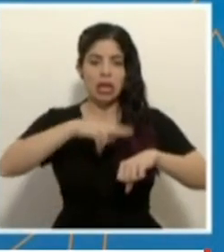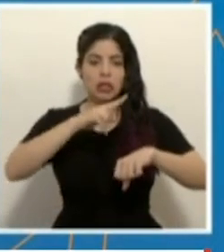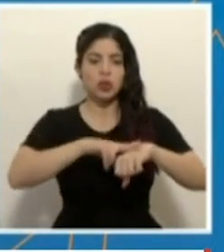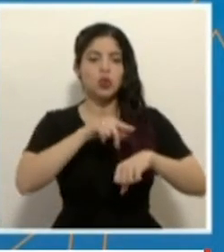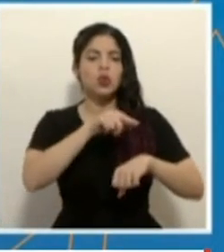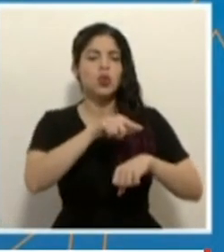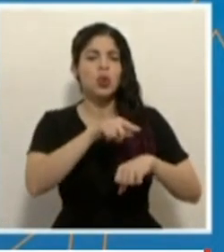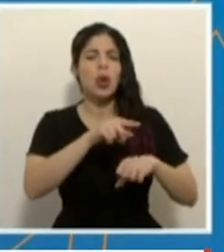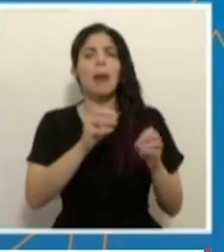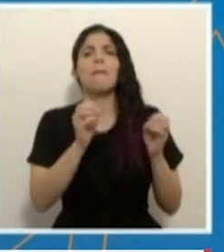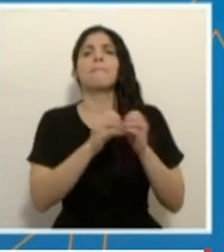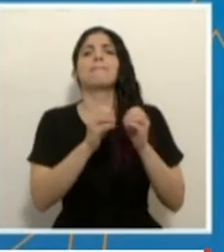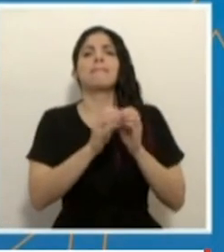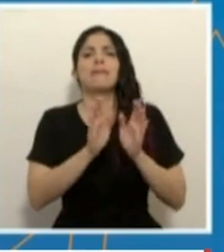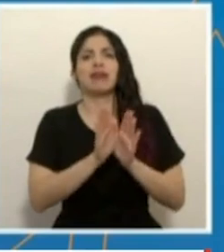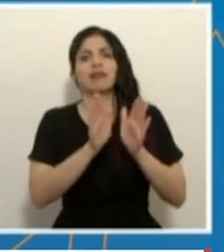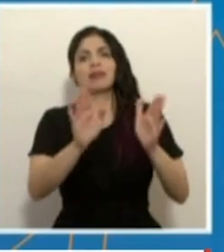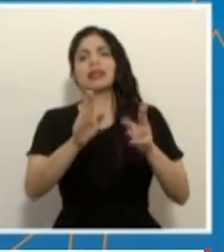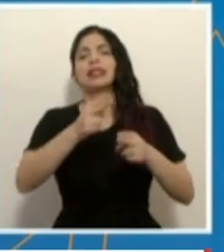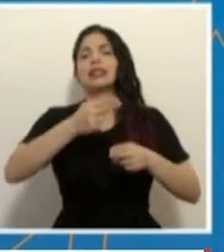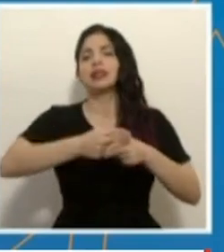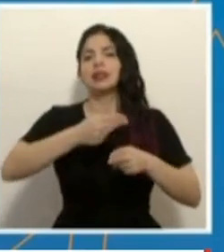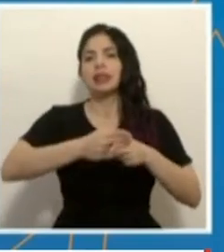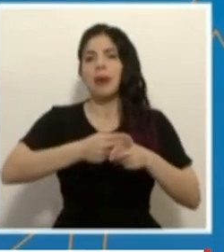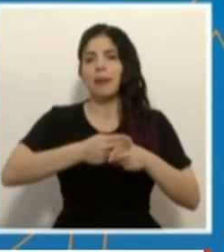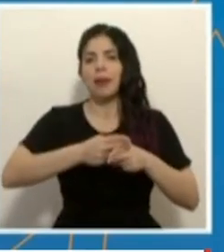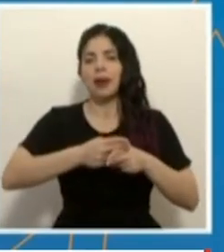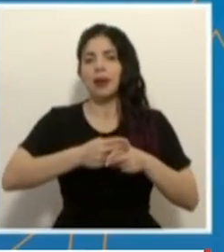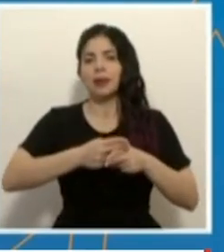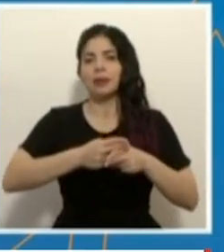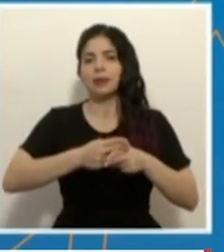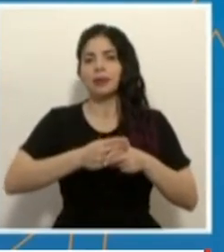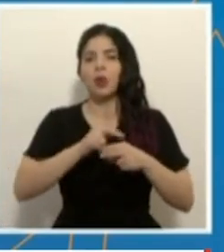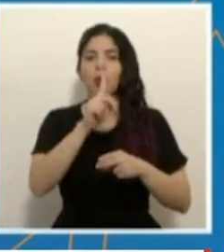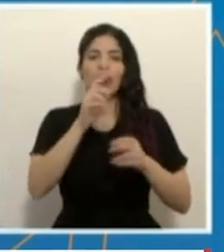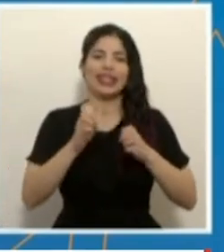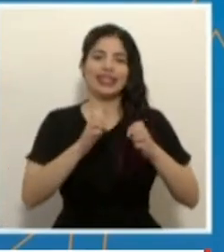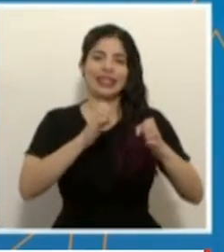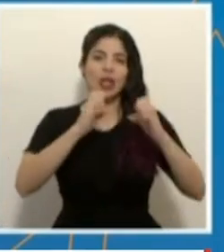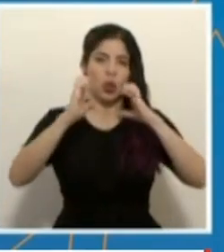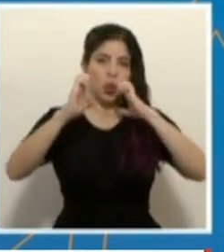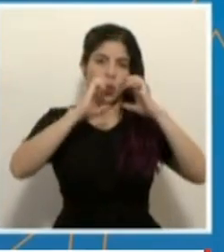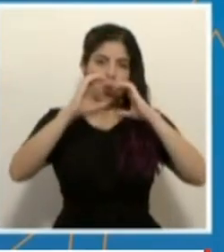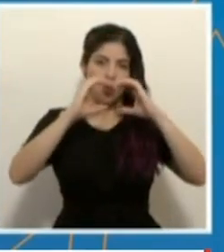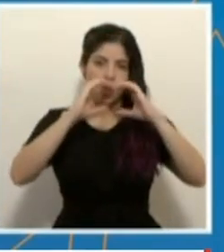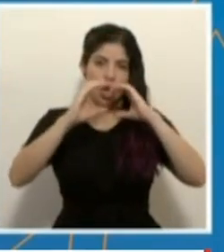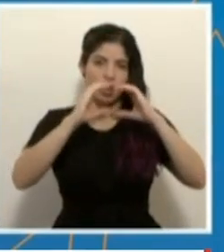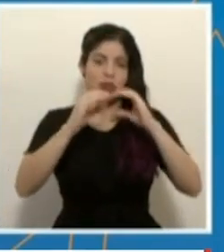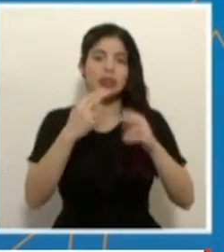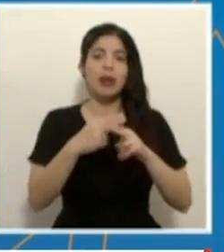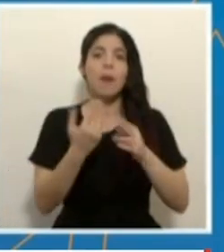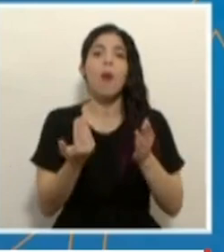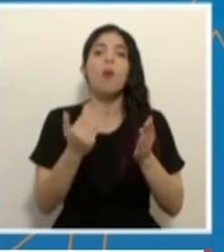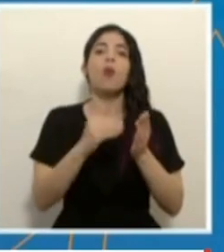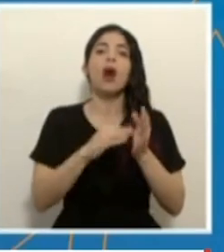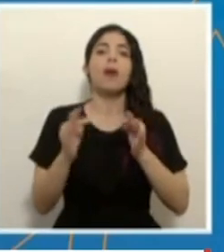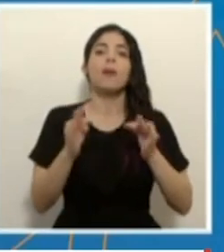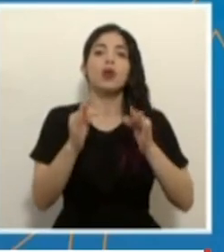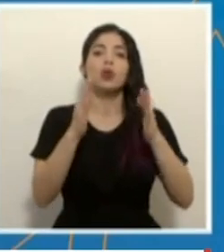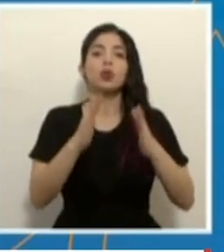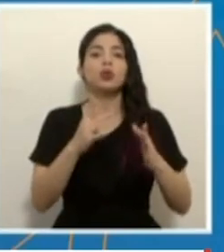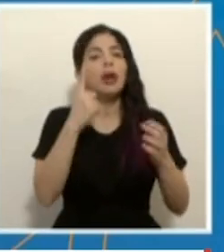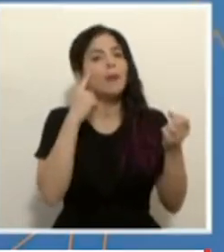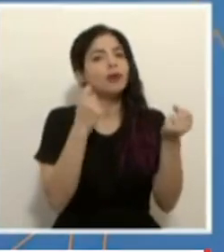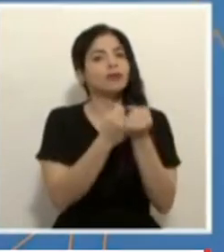sombrilla mucho más amplia que se llama de una estrategia de comunicación, volvamos a turistear por Costa Rica. Y